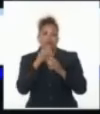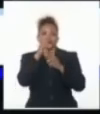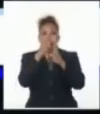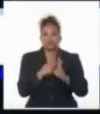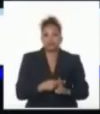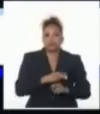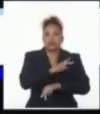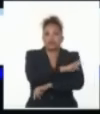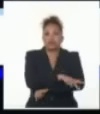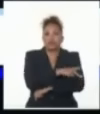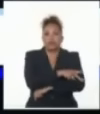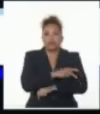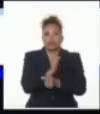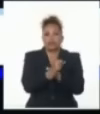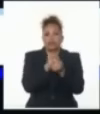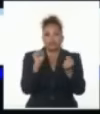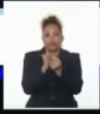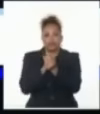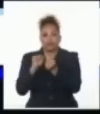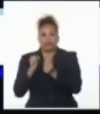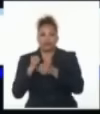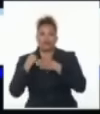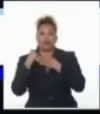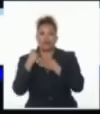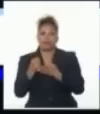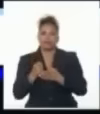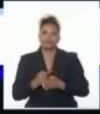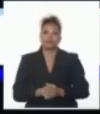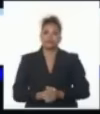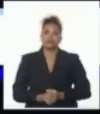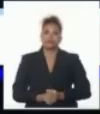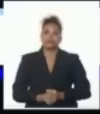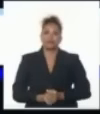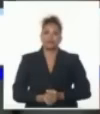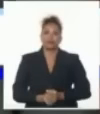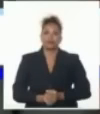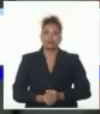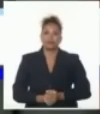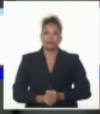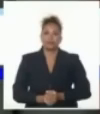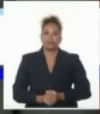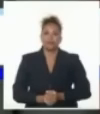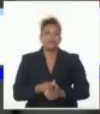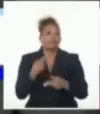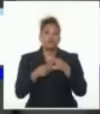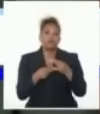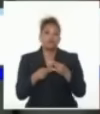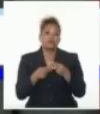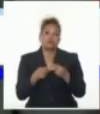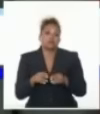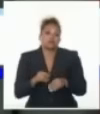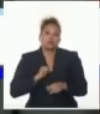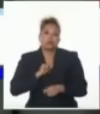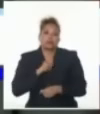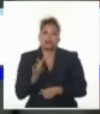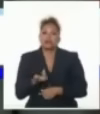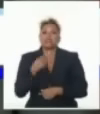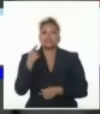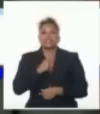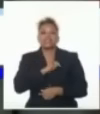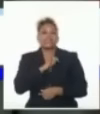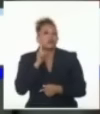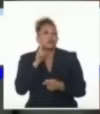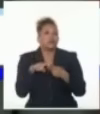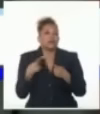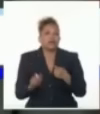que son copatrocinadores o patrocinadoras del terrorismo internacional. No lo hicieron porque no han querido, porque quieren seguir utilizando